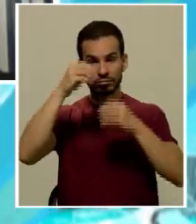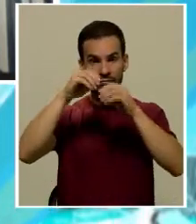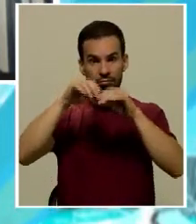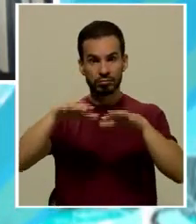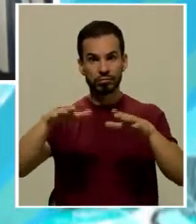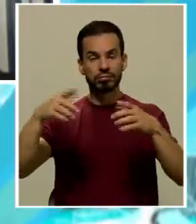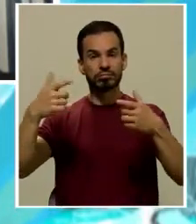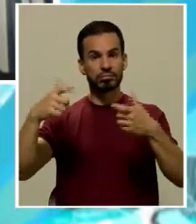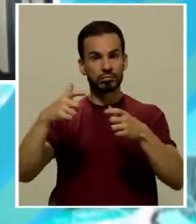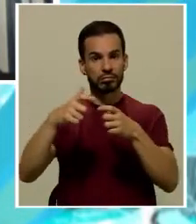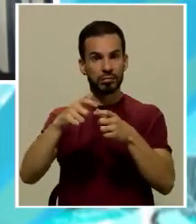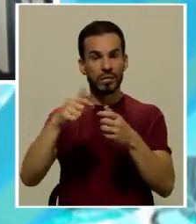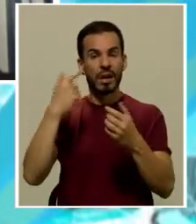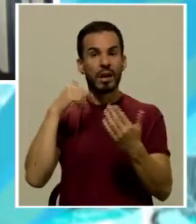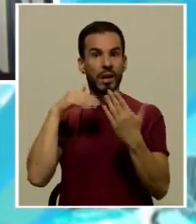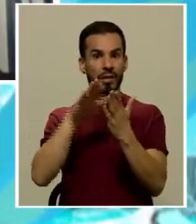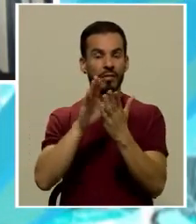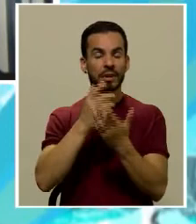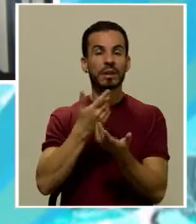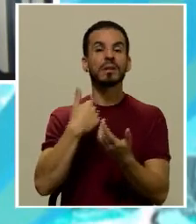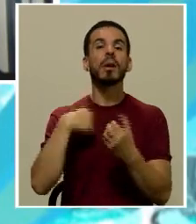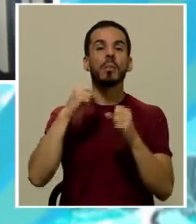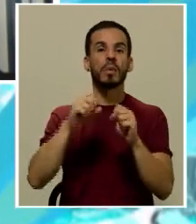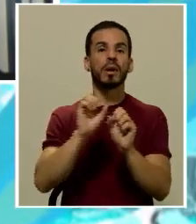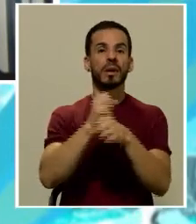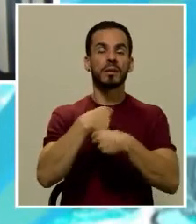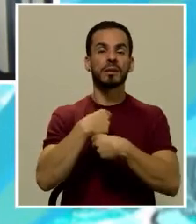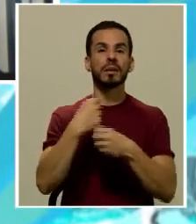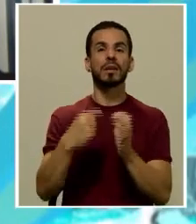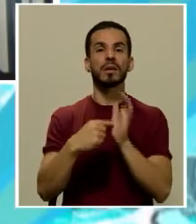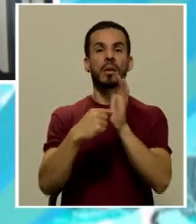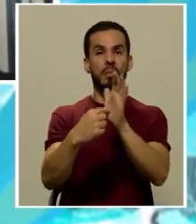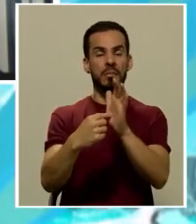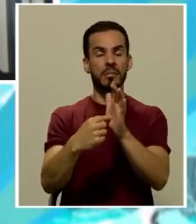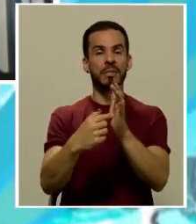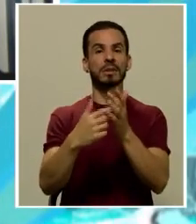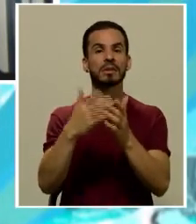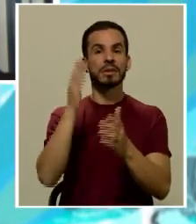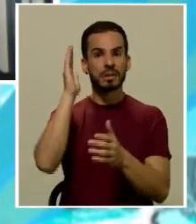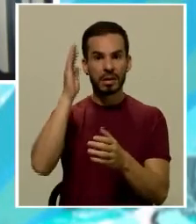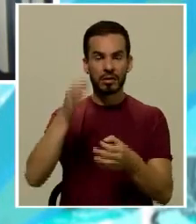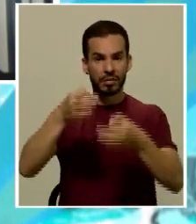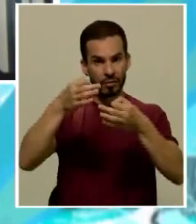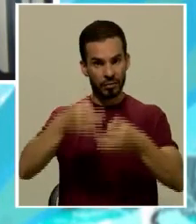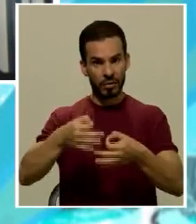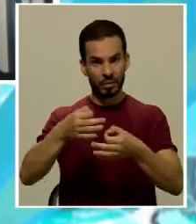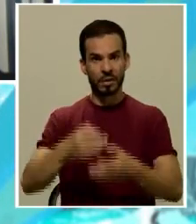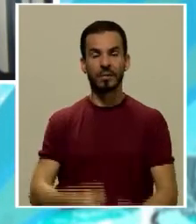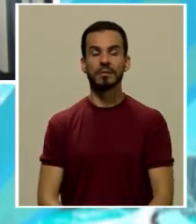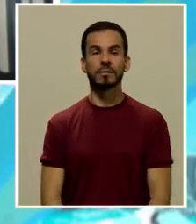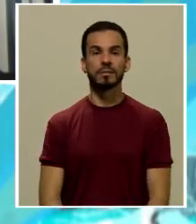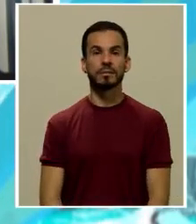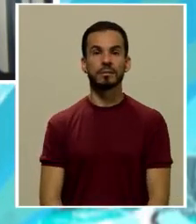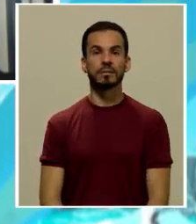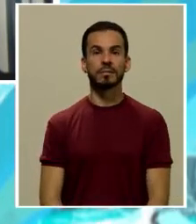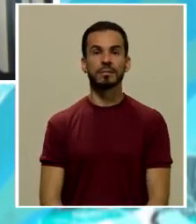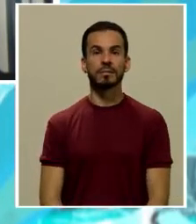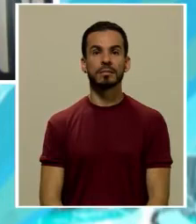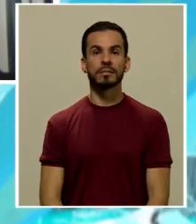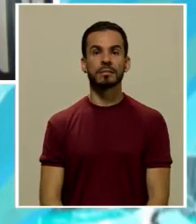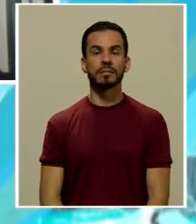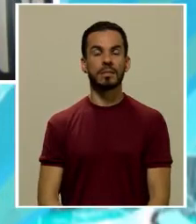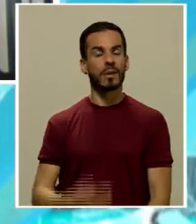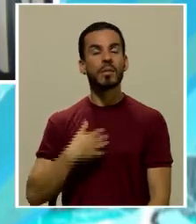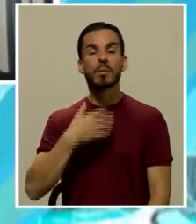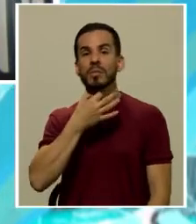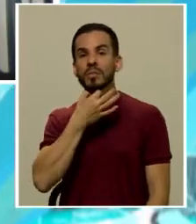vaya bajando en su grado de incidencia puede realizar una presentación formal adecuada bueno es